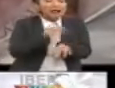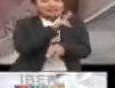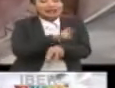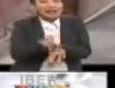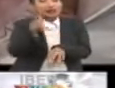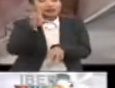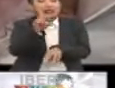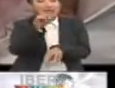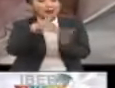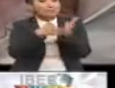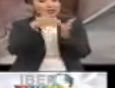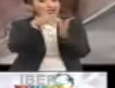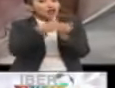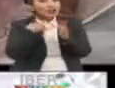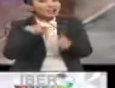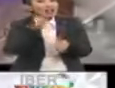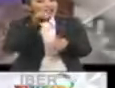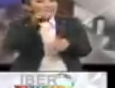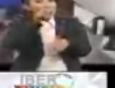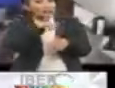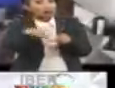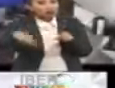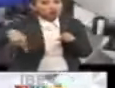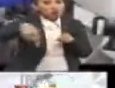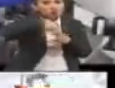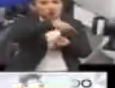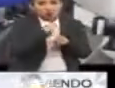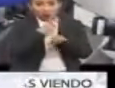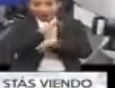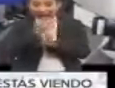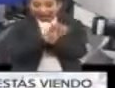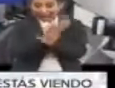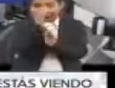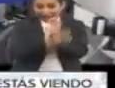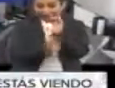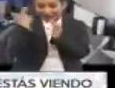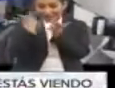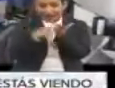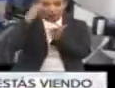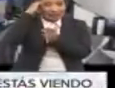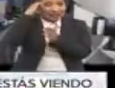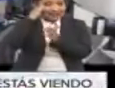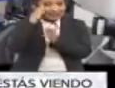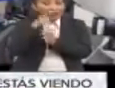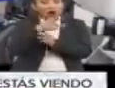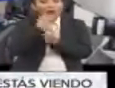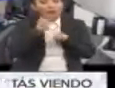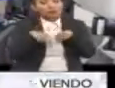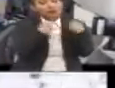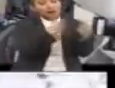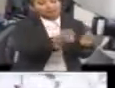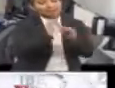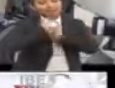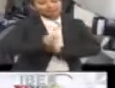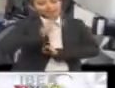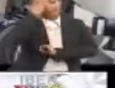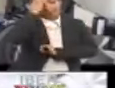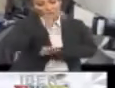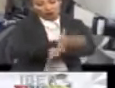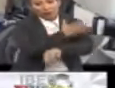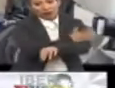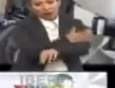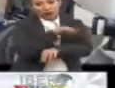130 millones de kilómetros. Antes de terminar su estadía a bordo, Foister entregó el mando de la estación a su